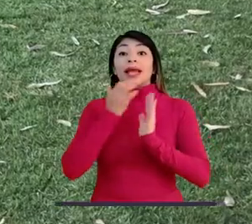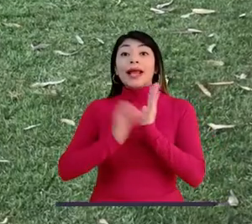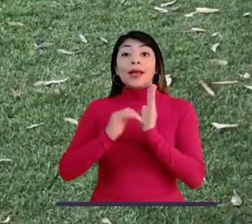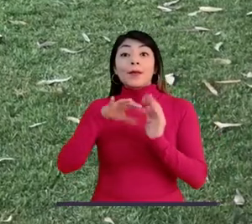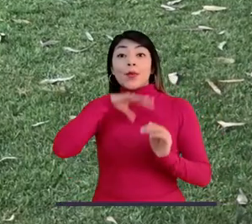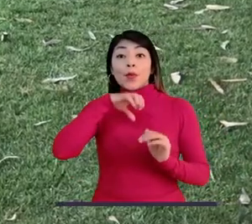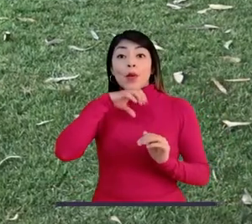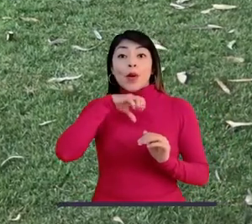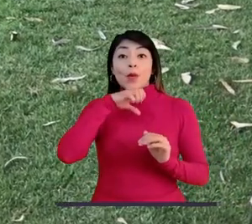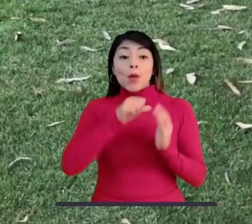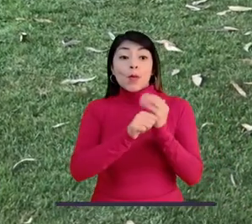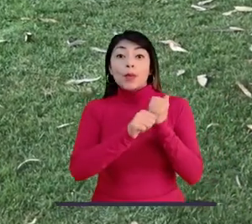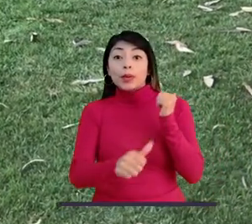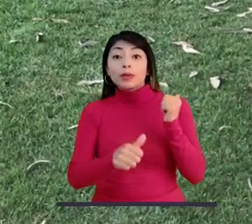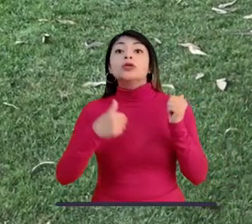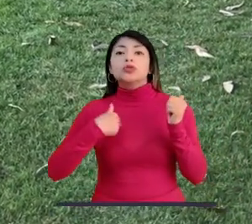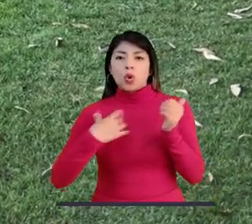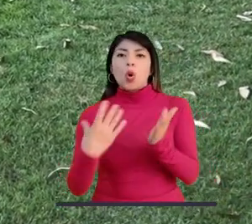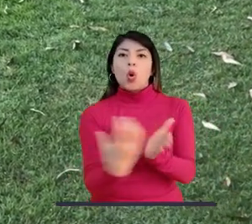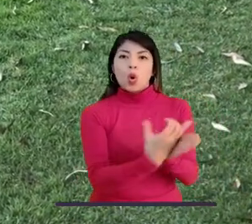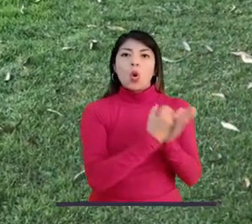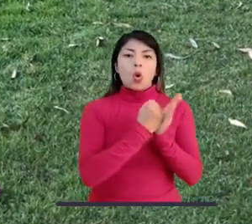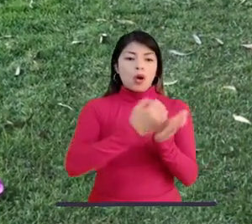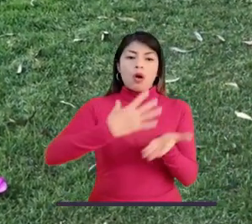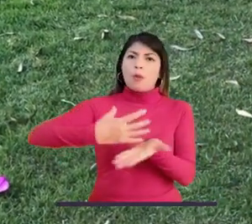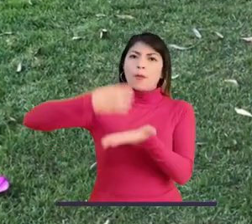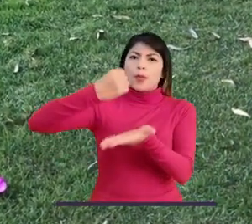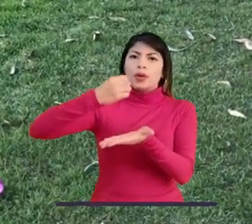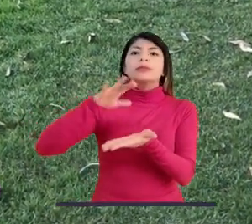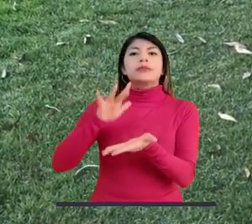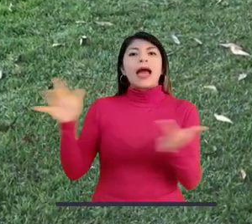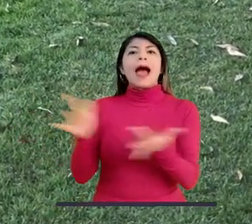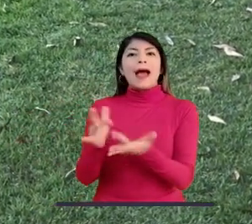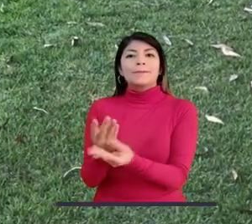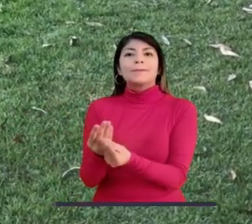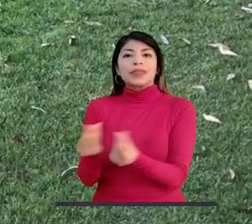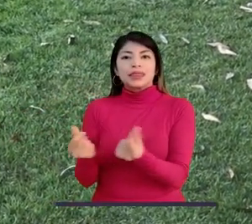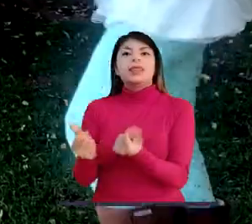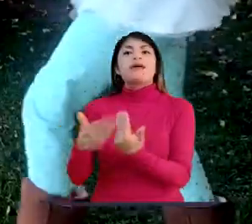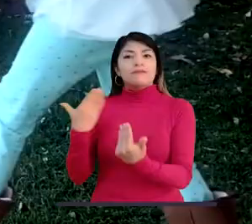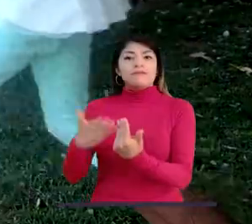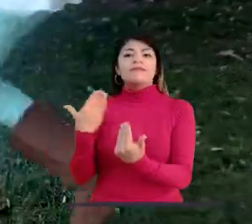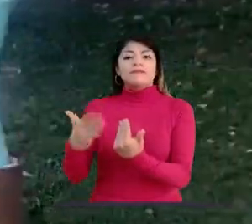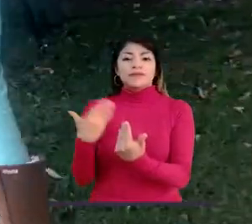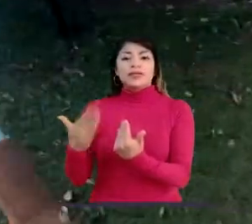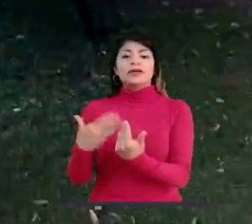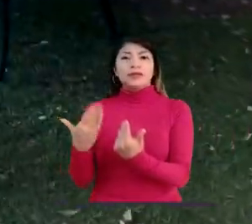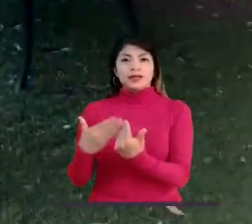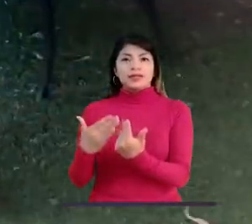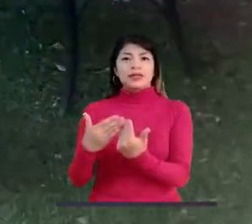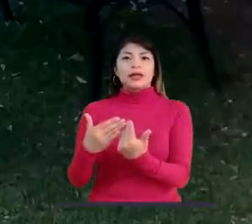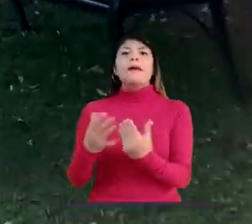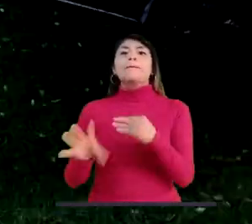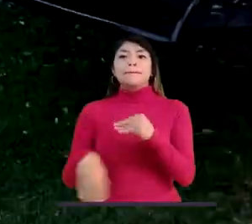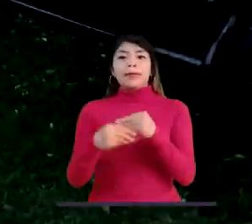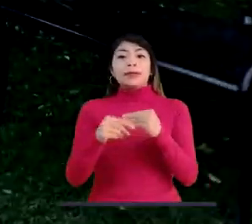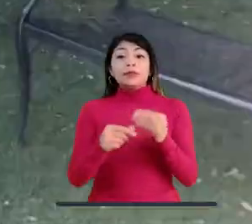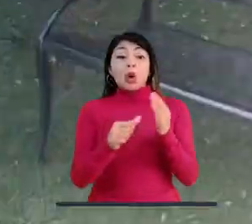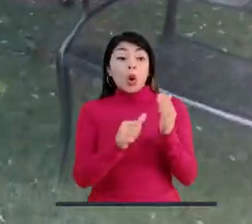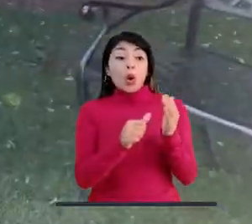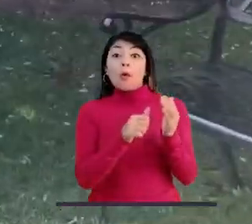las necesidades de Gaira con unas bolsas ecológicas que mi mamá compra. La popó después,